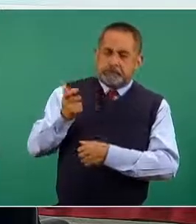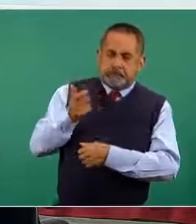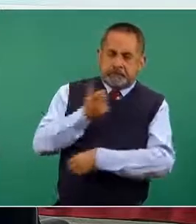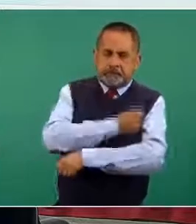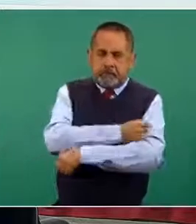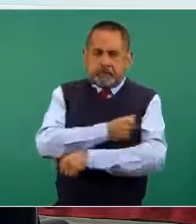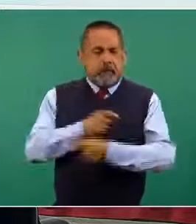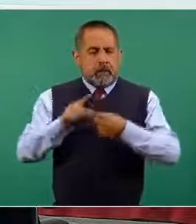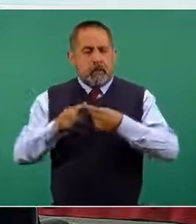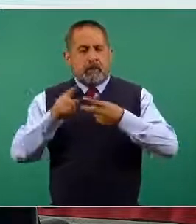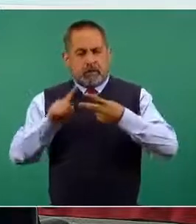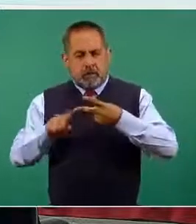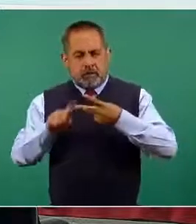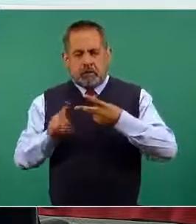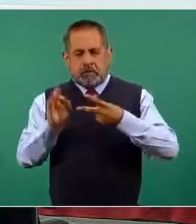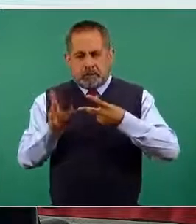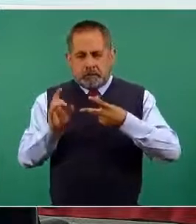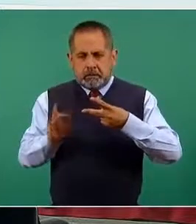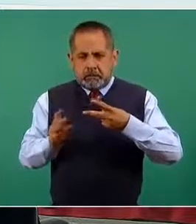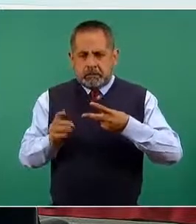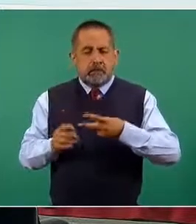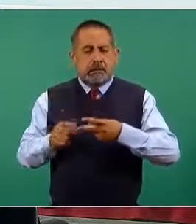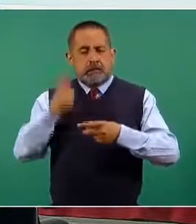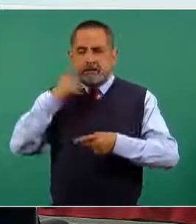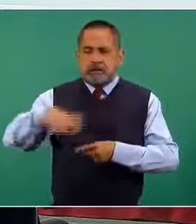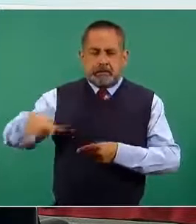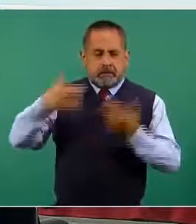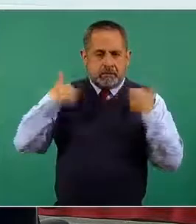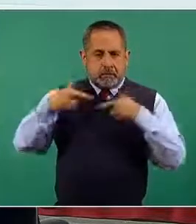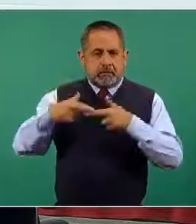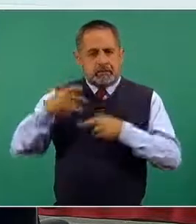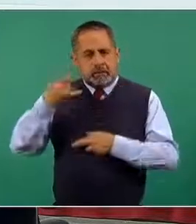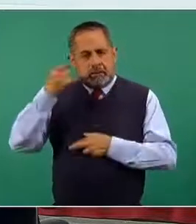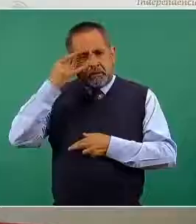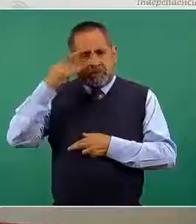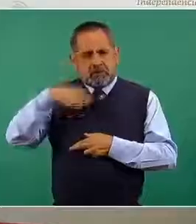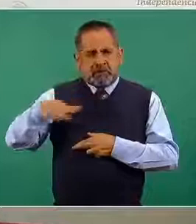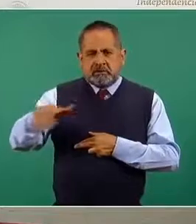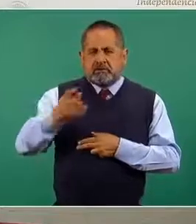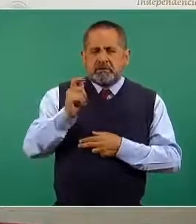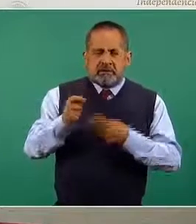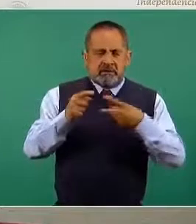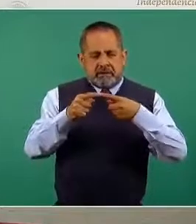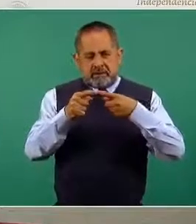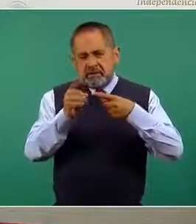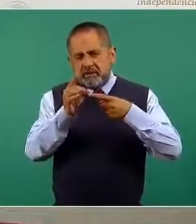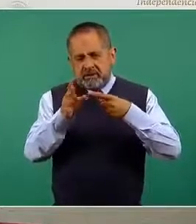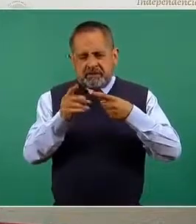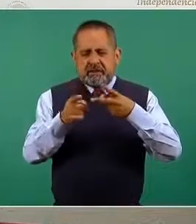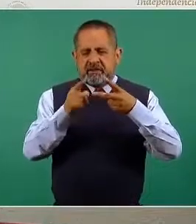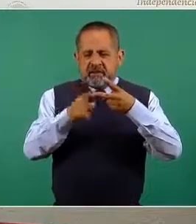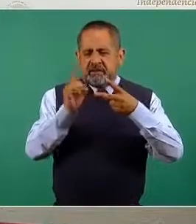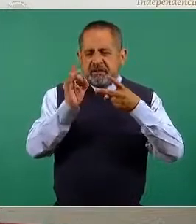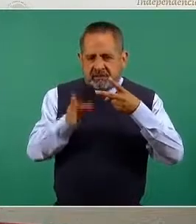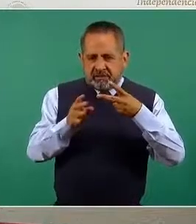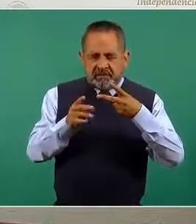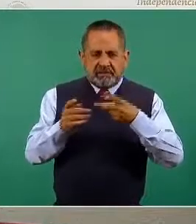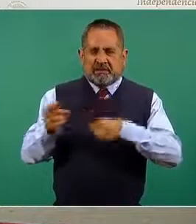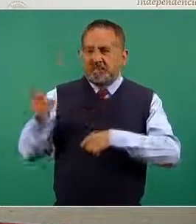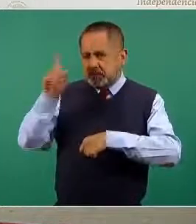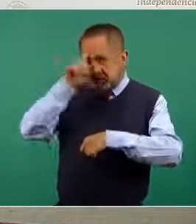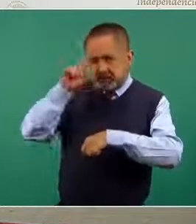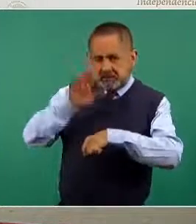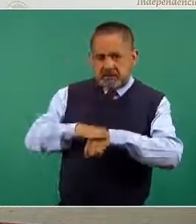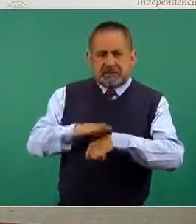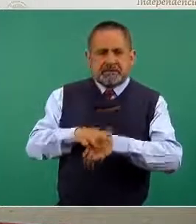de la segunda dosis que corresponde en este intervalo que nos recomendó, se